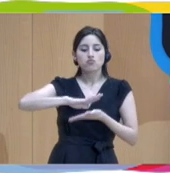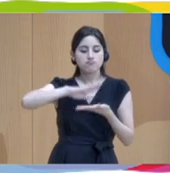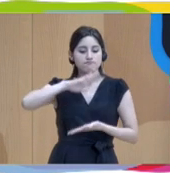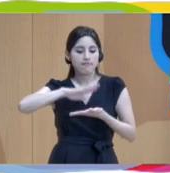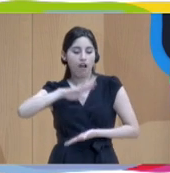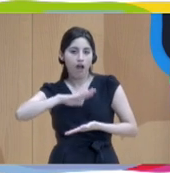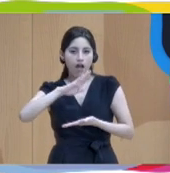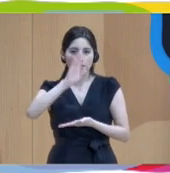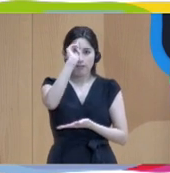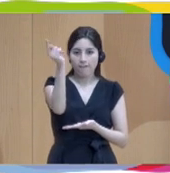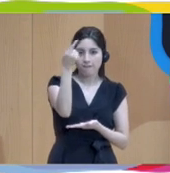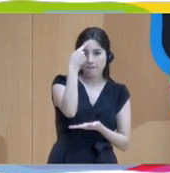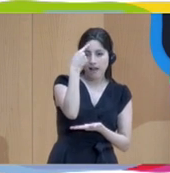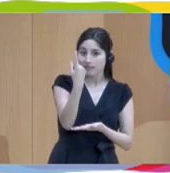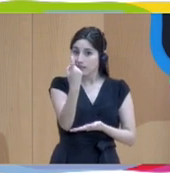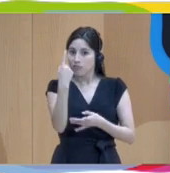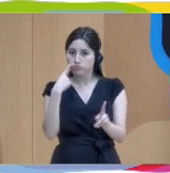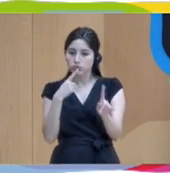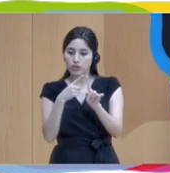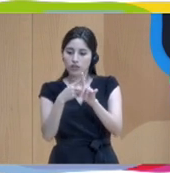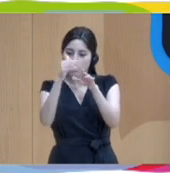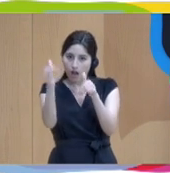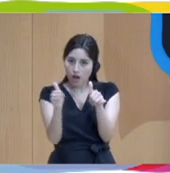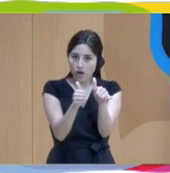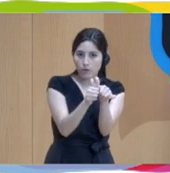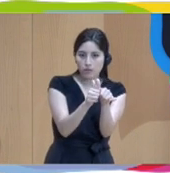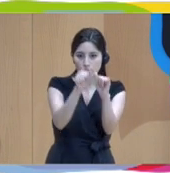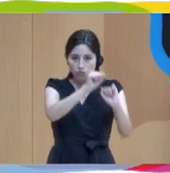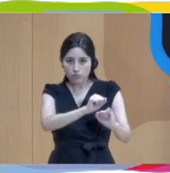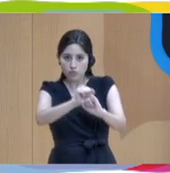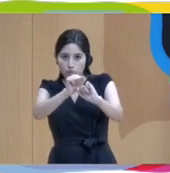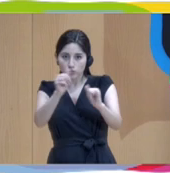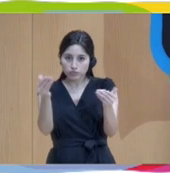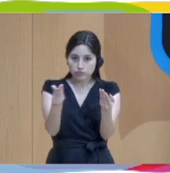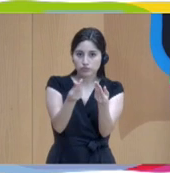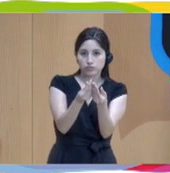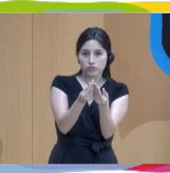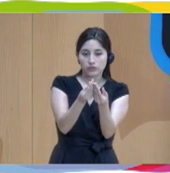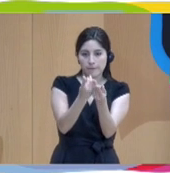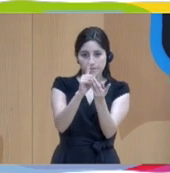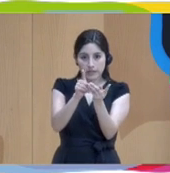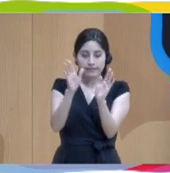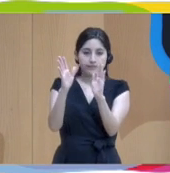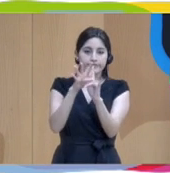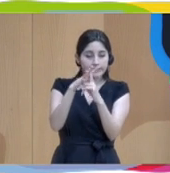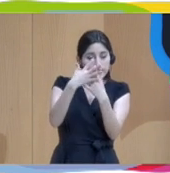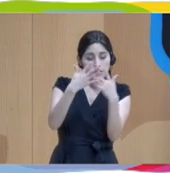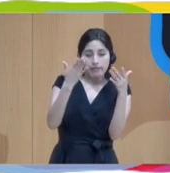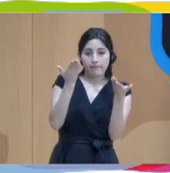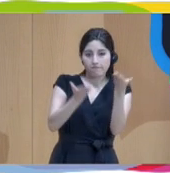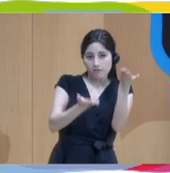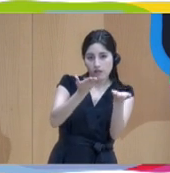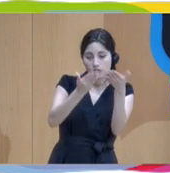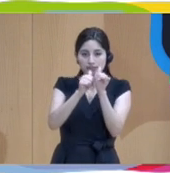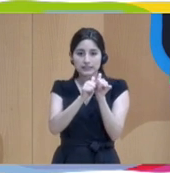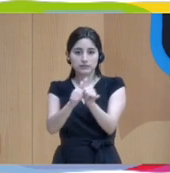integradas para poder ofrecer acogida, acompañamiento, cuidado, protección, evaluación y seguimiento de los resultados. El